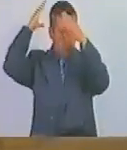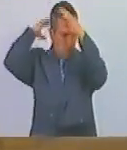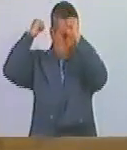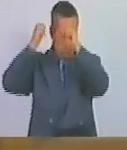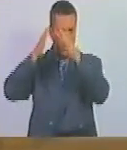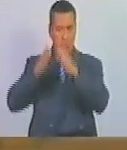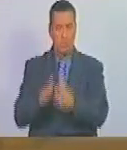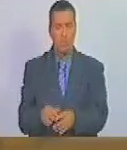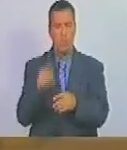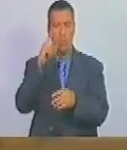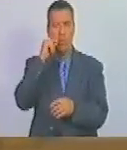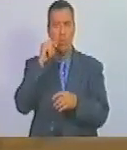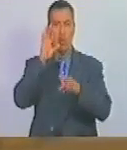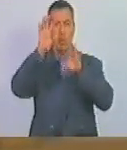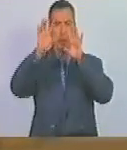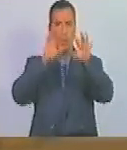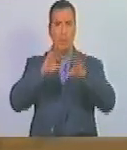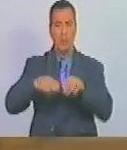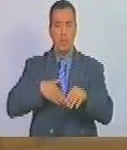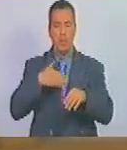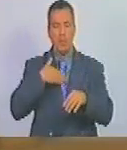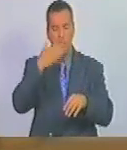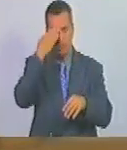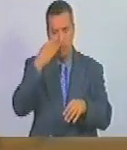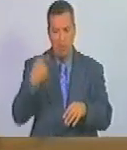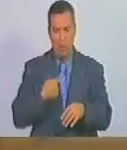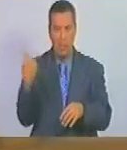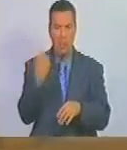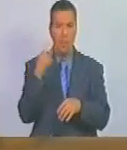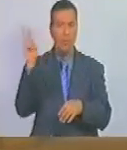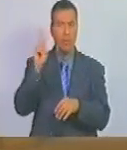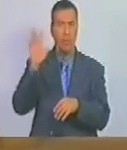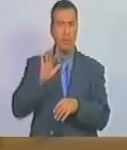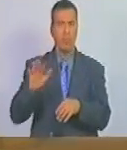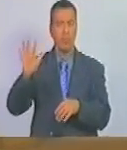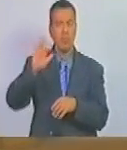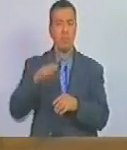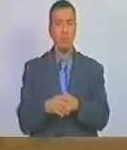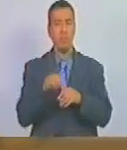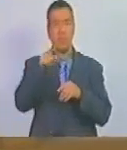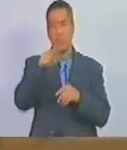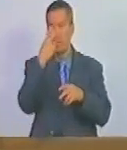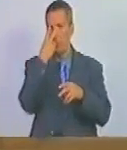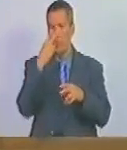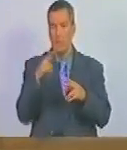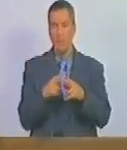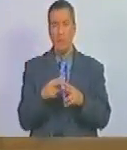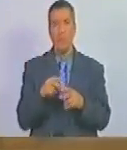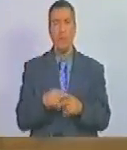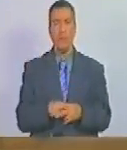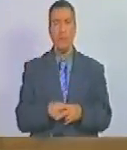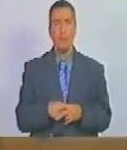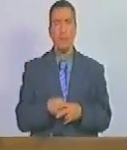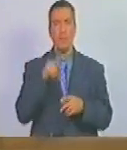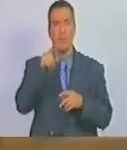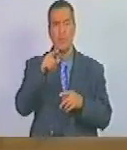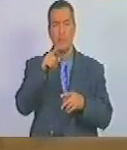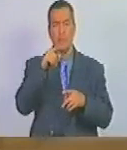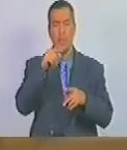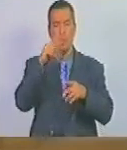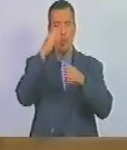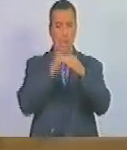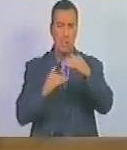de los países árabes acreditados en Venezuela esta visita de este alto